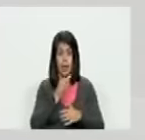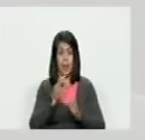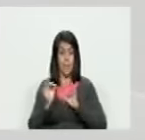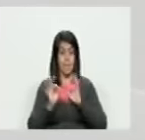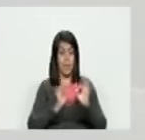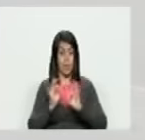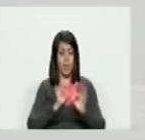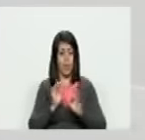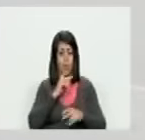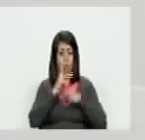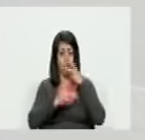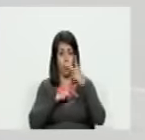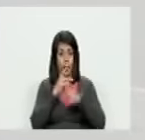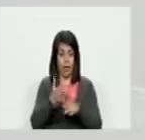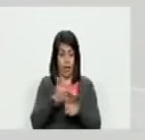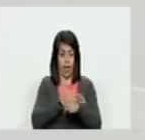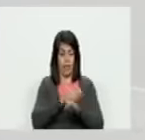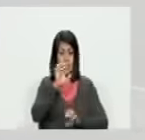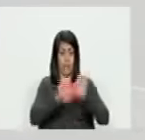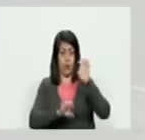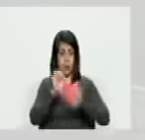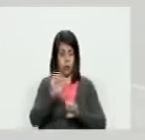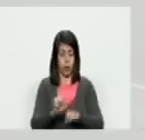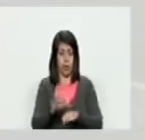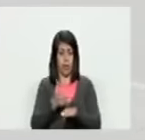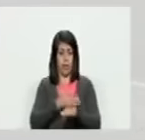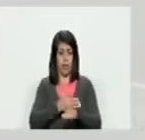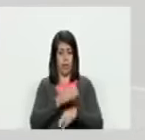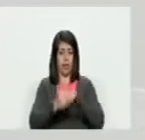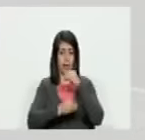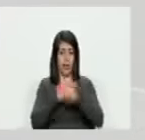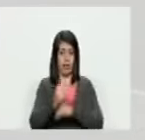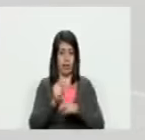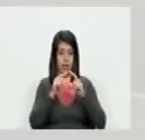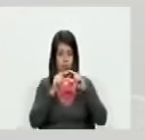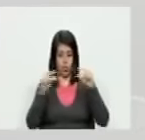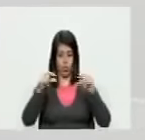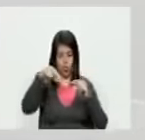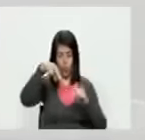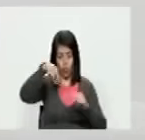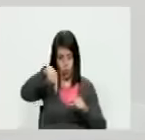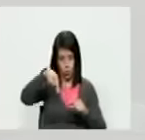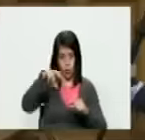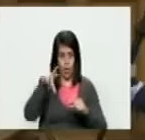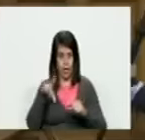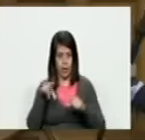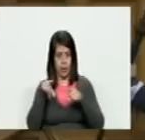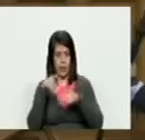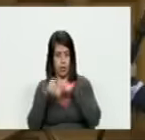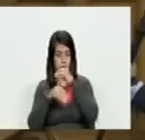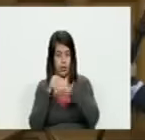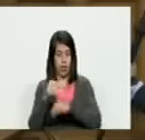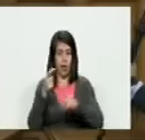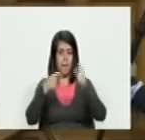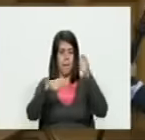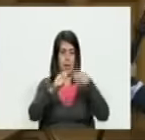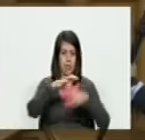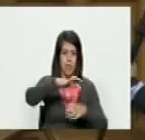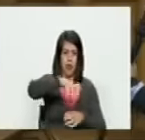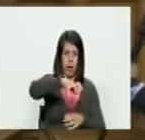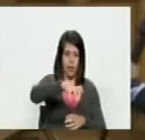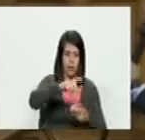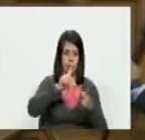políticos en las auditorías previas es lo que está en ese QR y estos bárbaros pusieron venta de lavadora